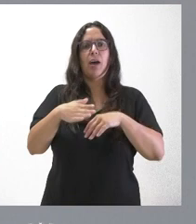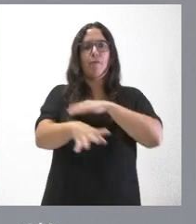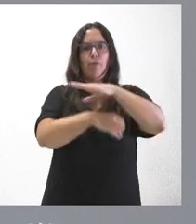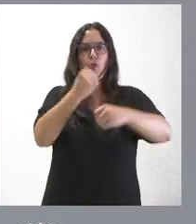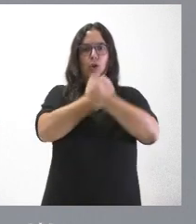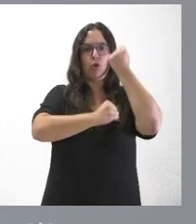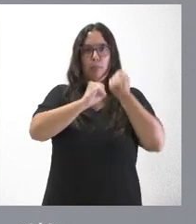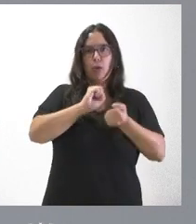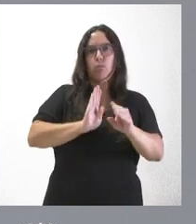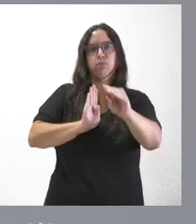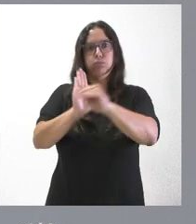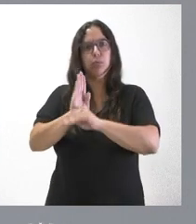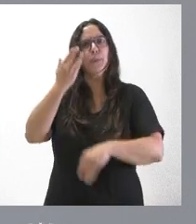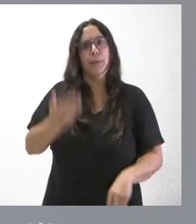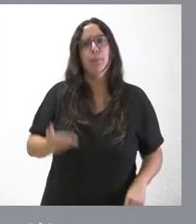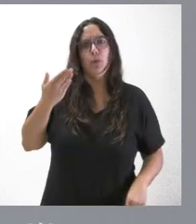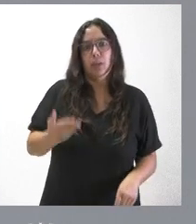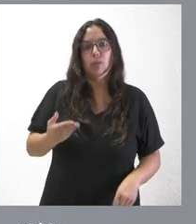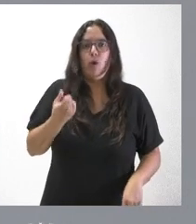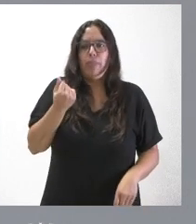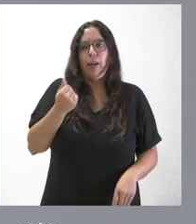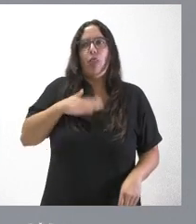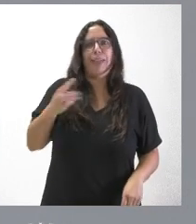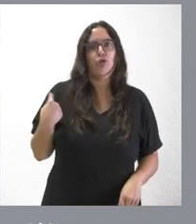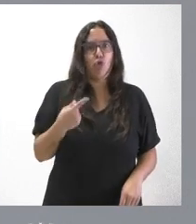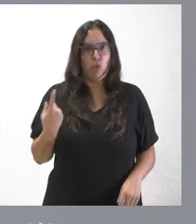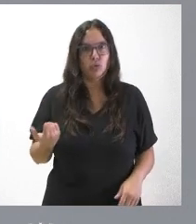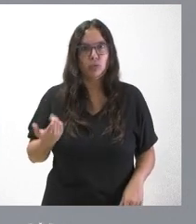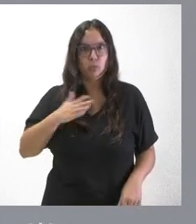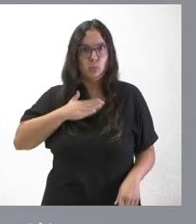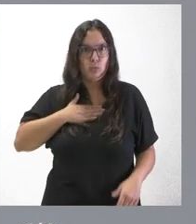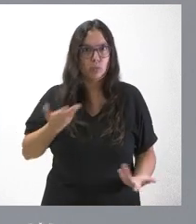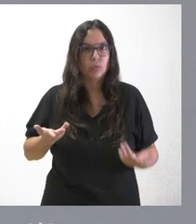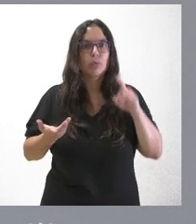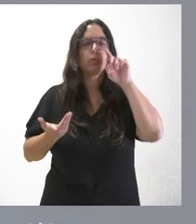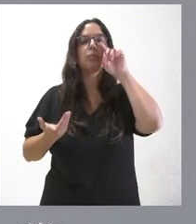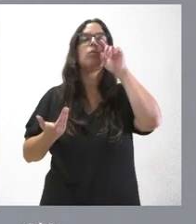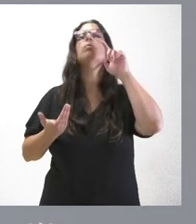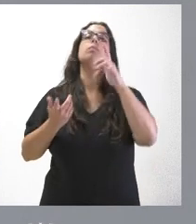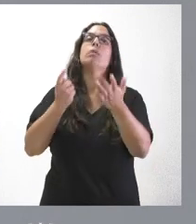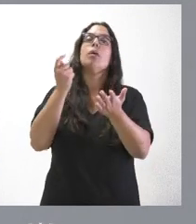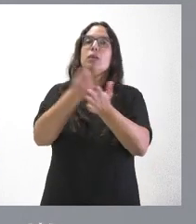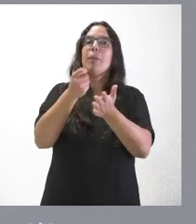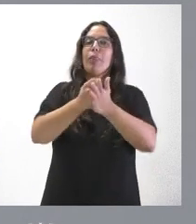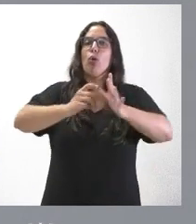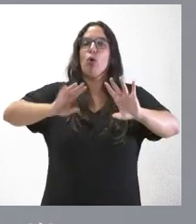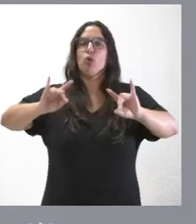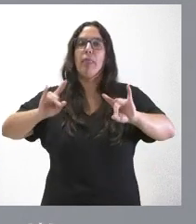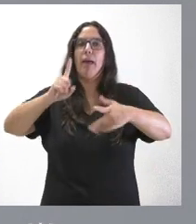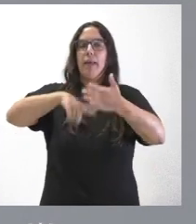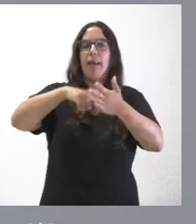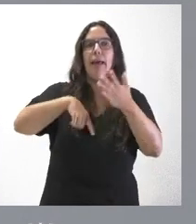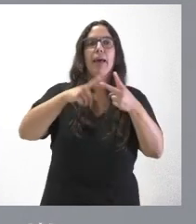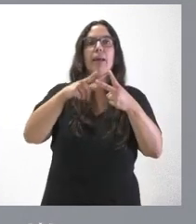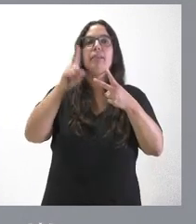son importantes, que son de todos los ciudadanos. Se está pagando el coste de una sede en alquiler, se ha